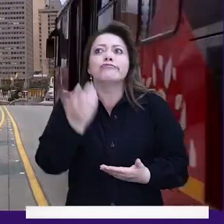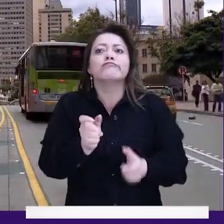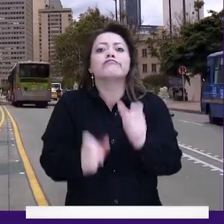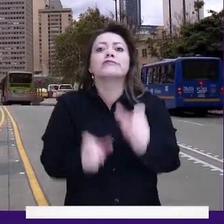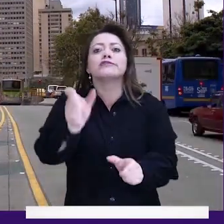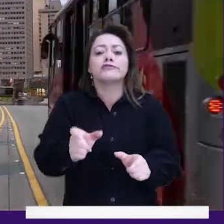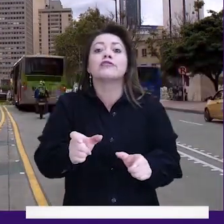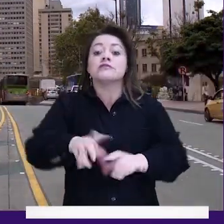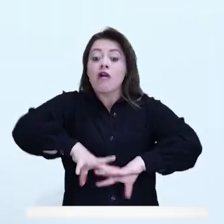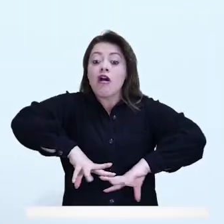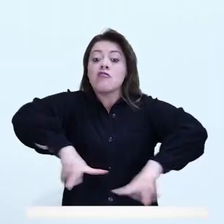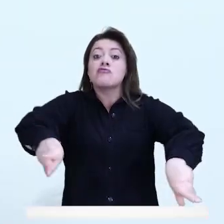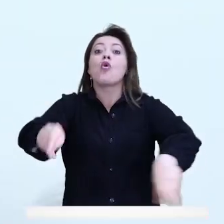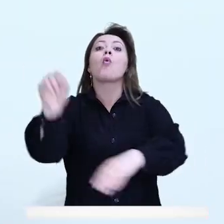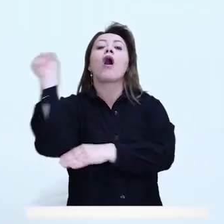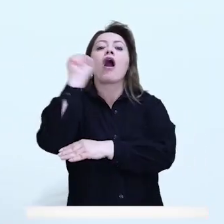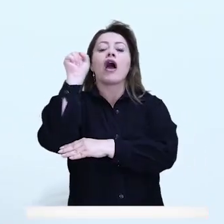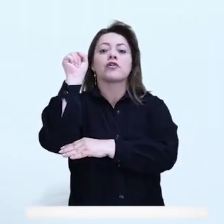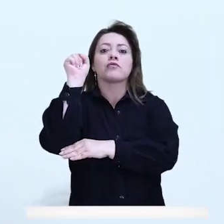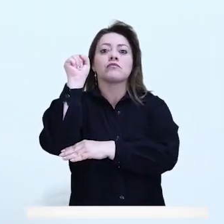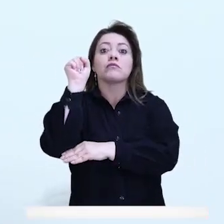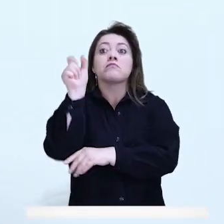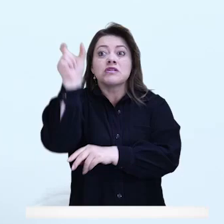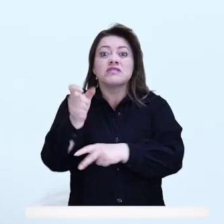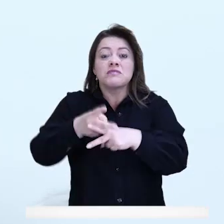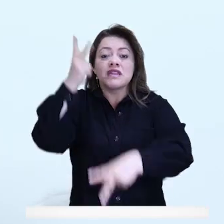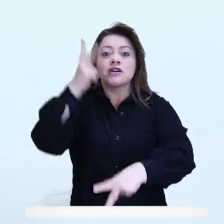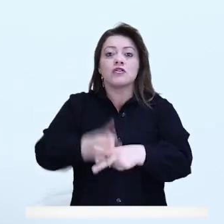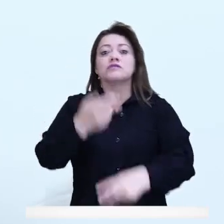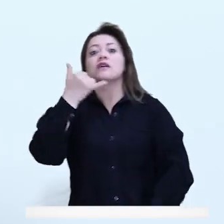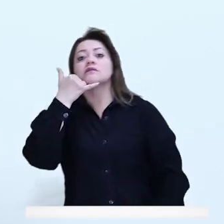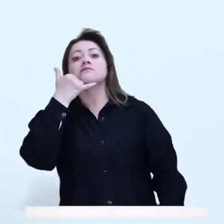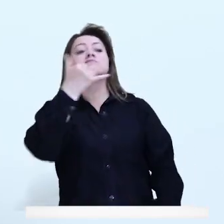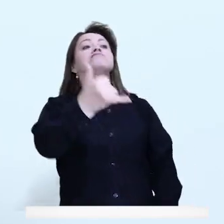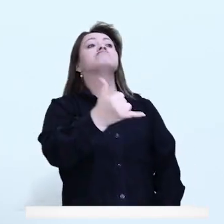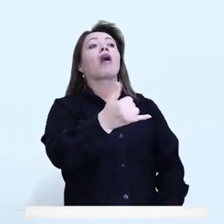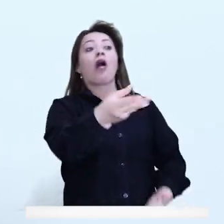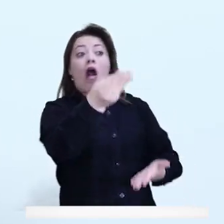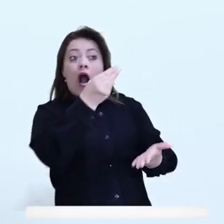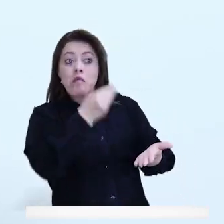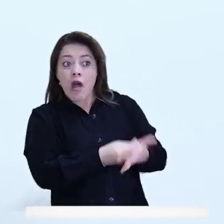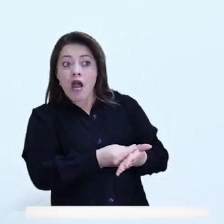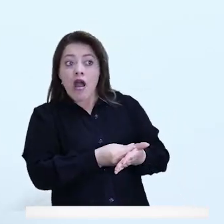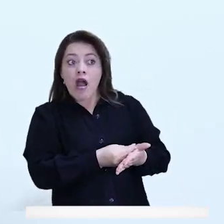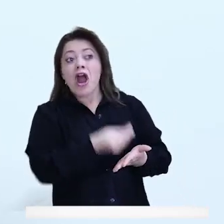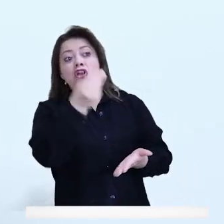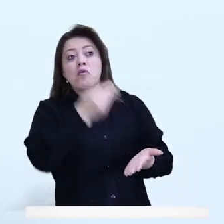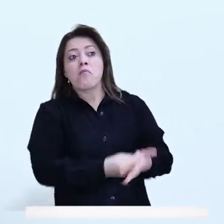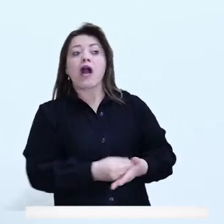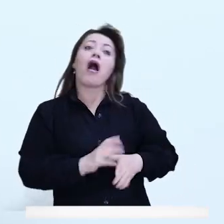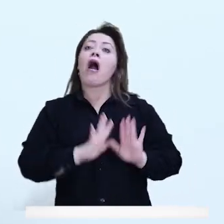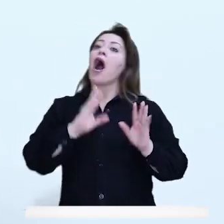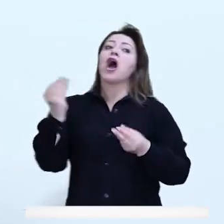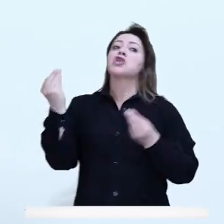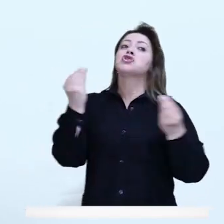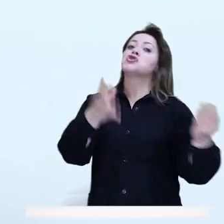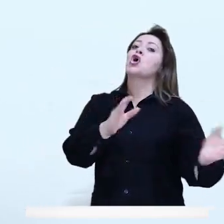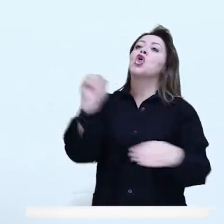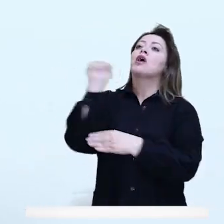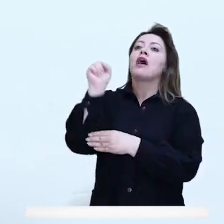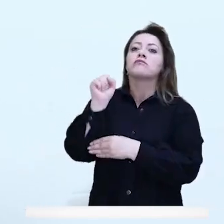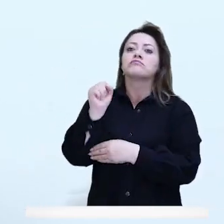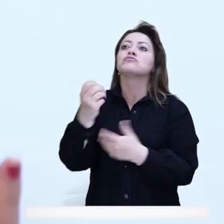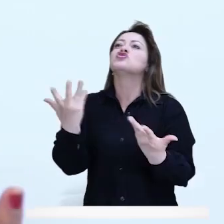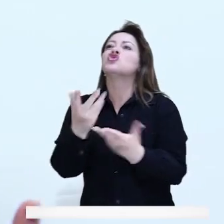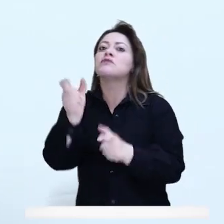carro, a la gente que le robaron el carro, resultan los delincuentes llamándolos y diciéndoles que cobren un secuestro del carro y que les devuelven el